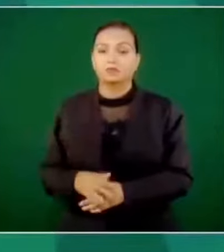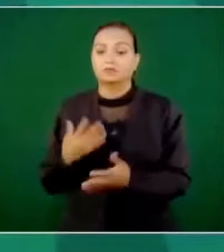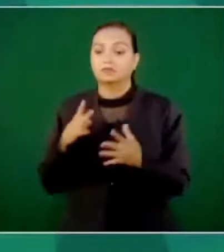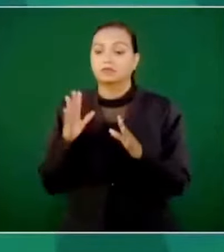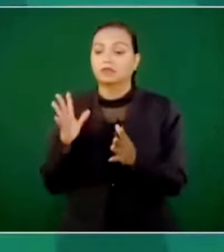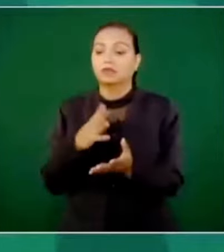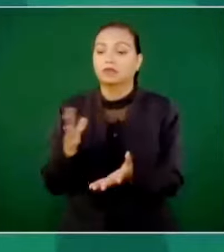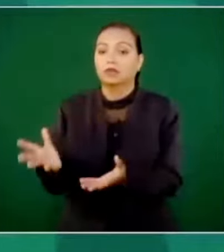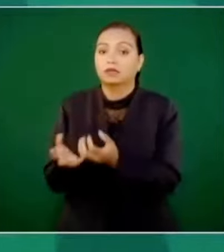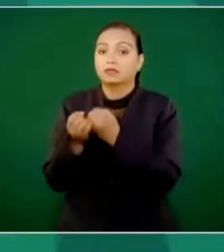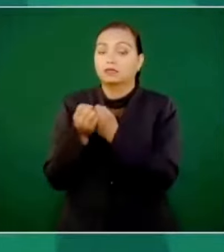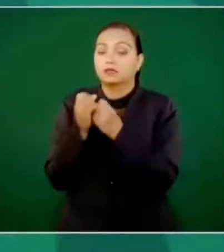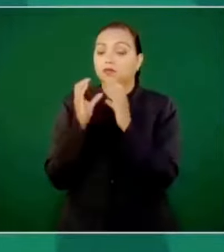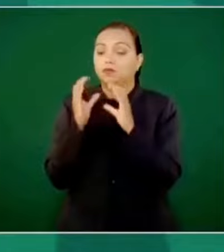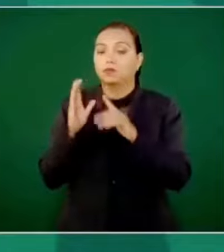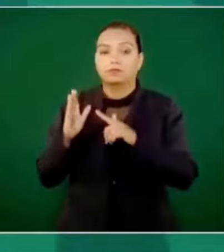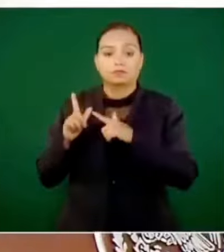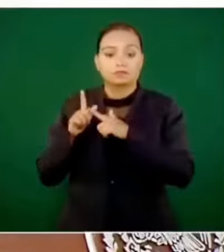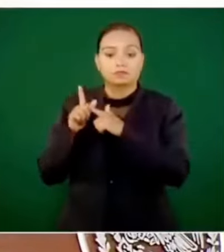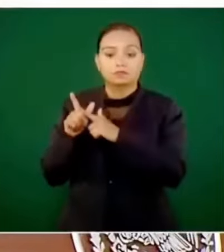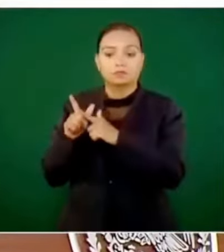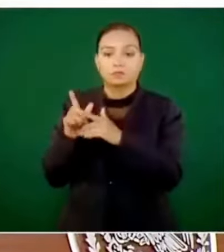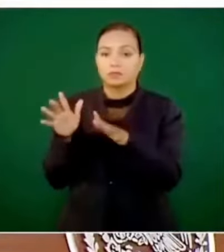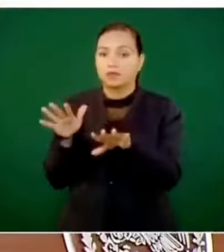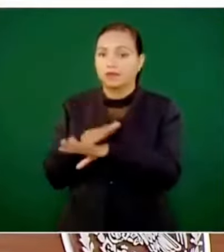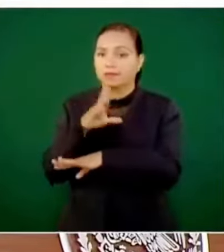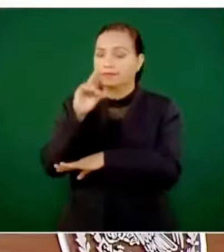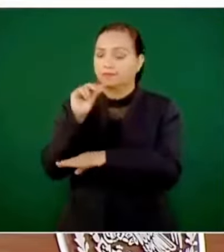mantenerse inalterable.